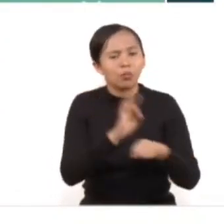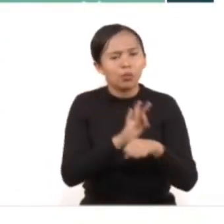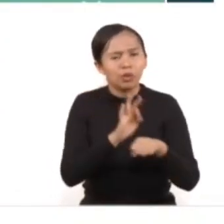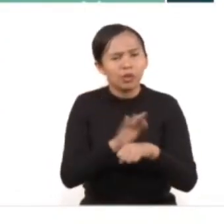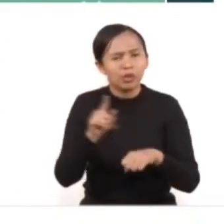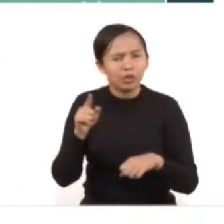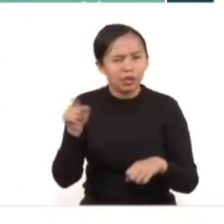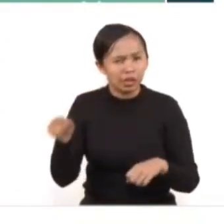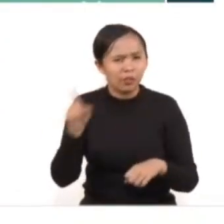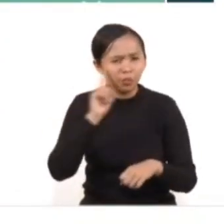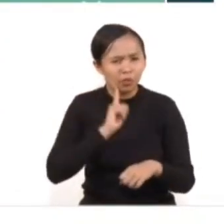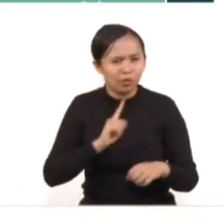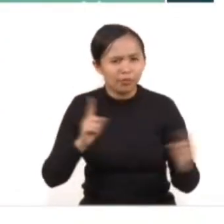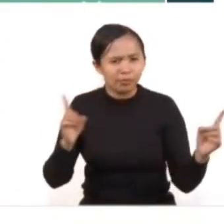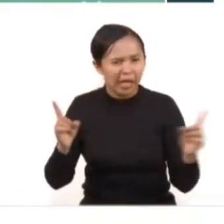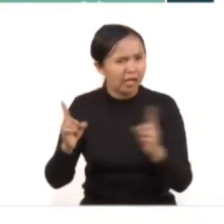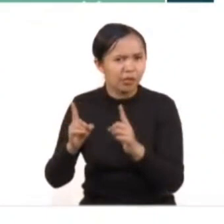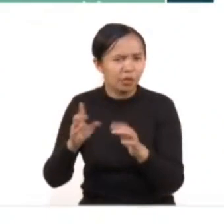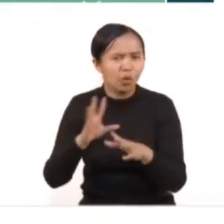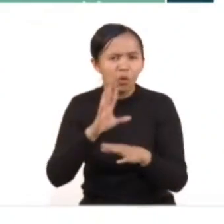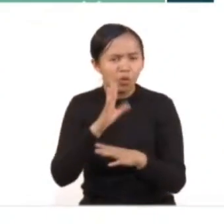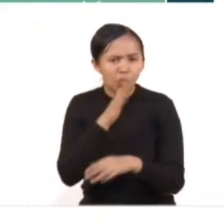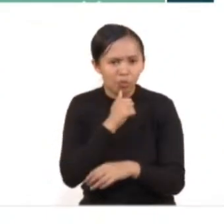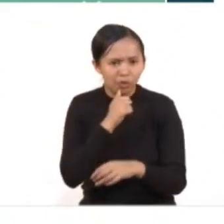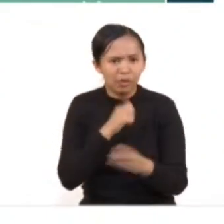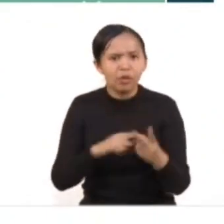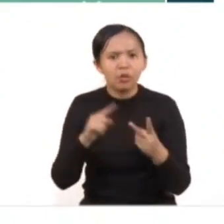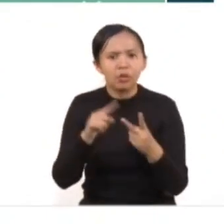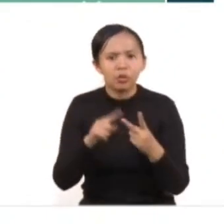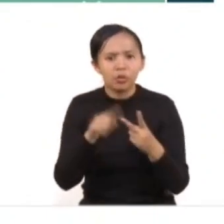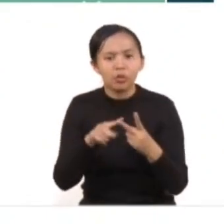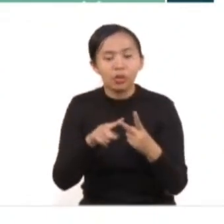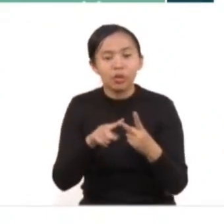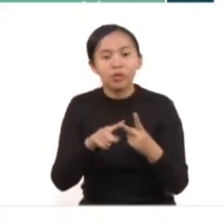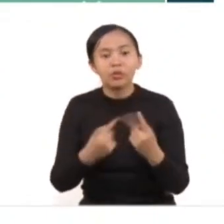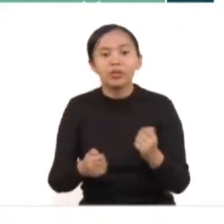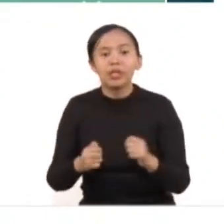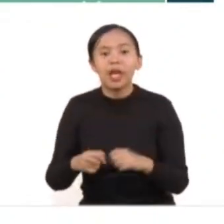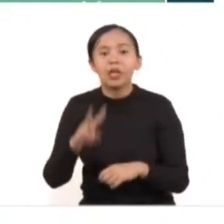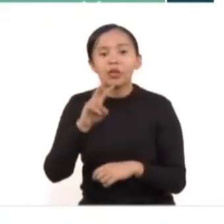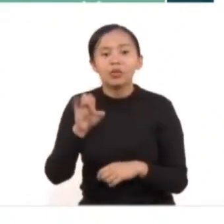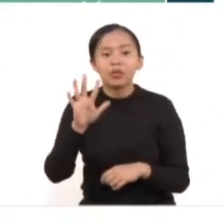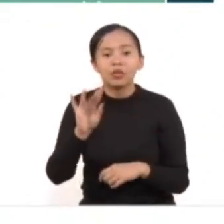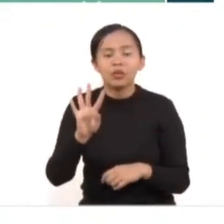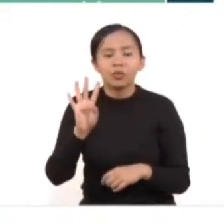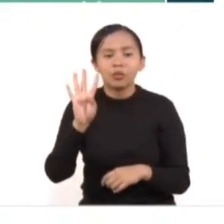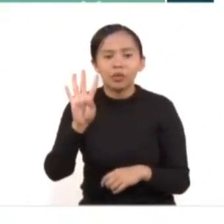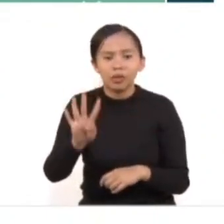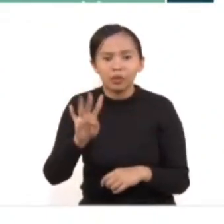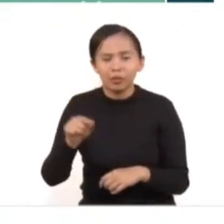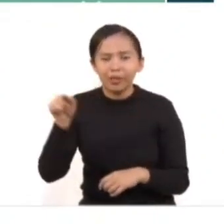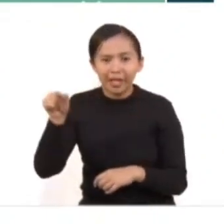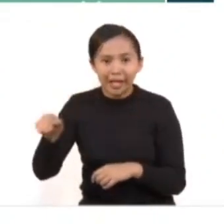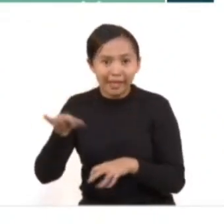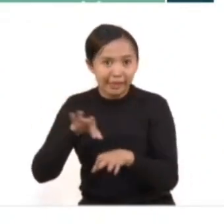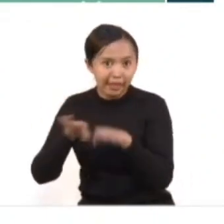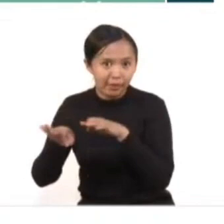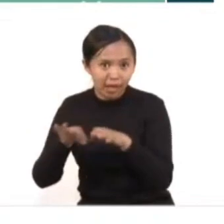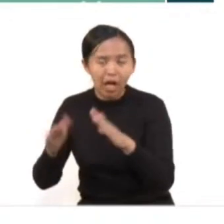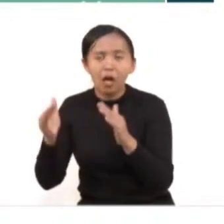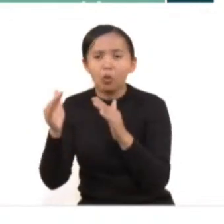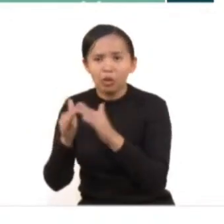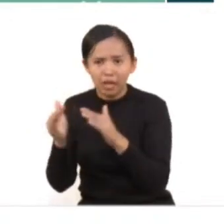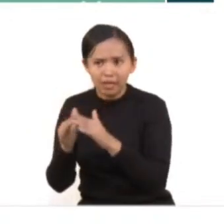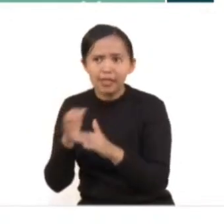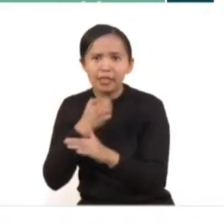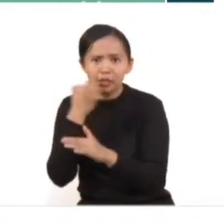víctima, 254 de limitación para asistir o acercarse al domicilio de la víctima o lugar donde se encuentre. Esto implica